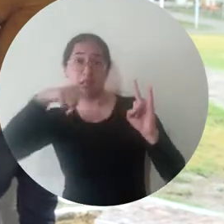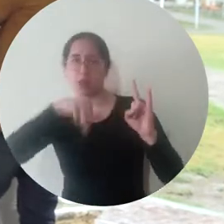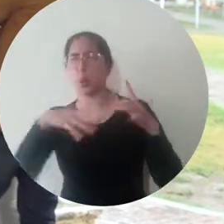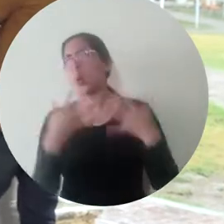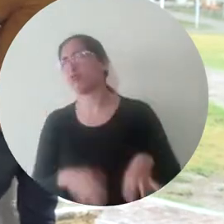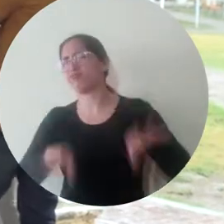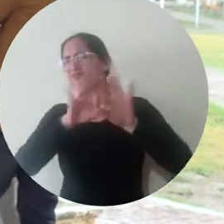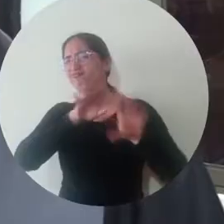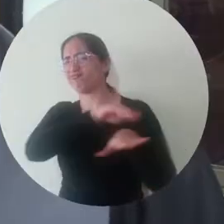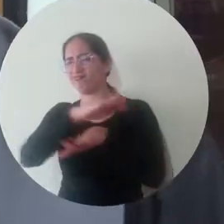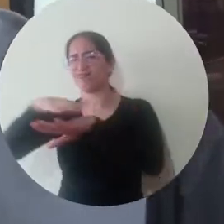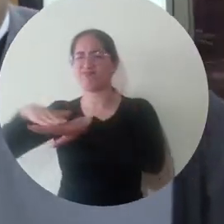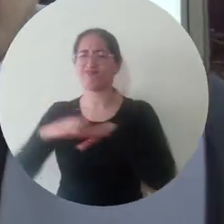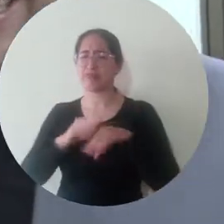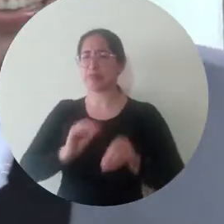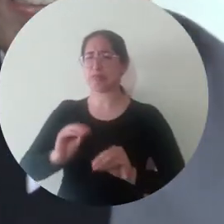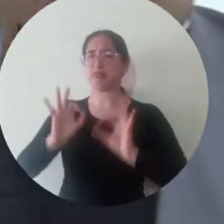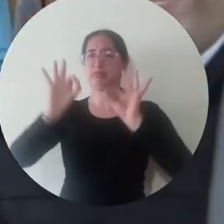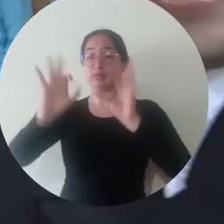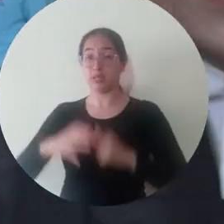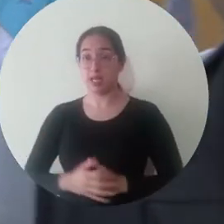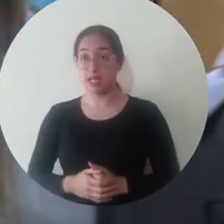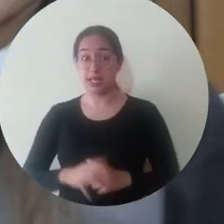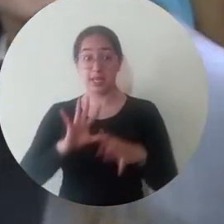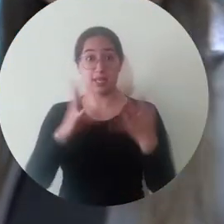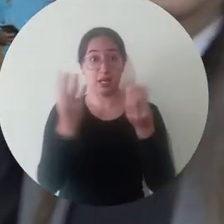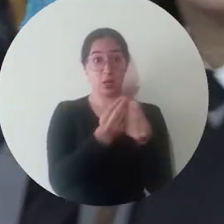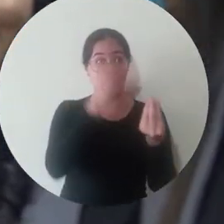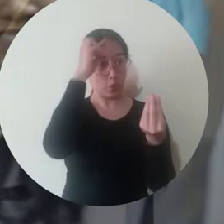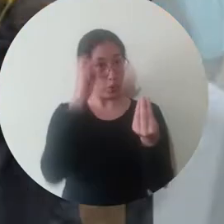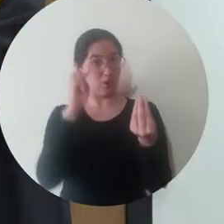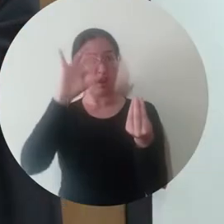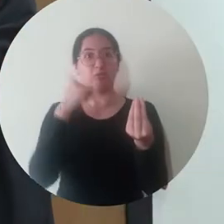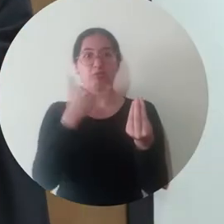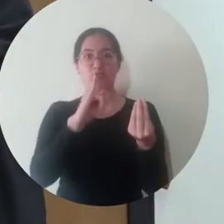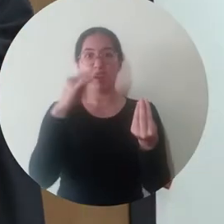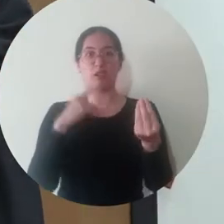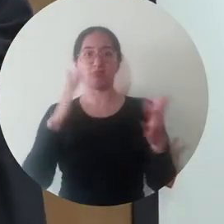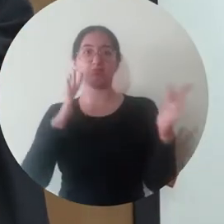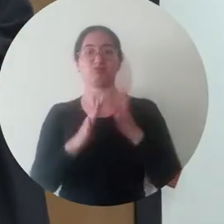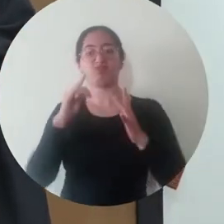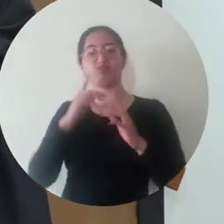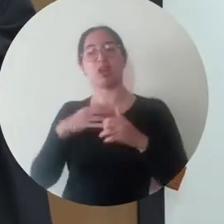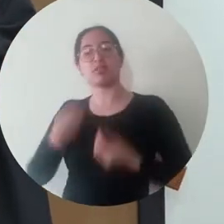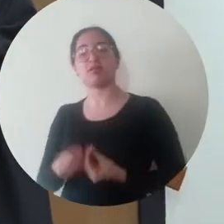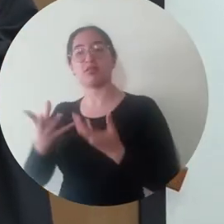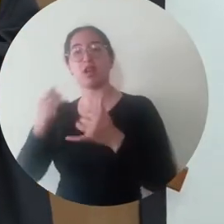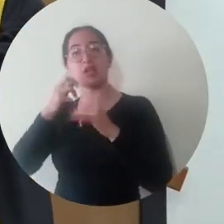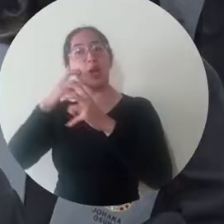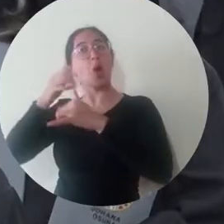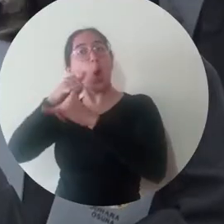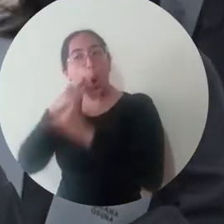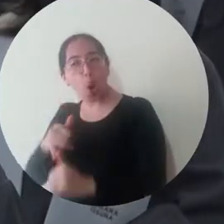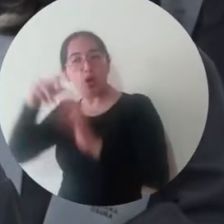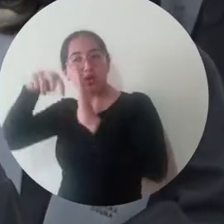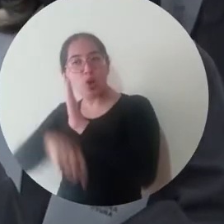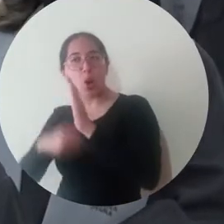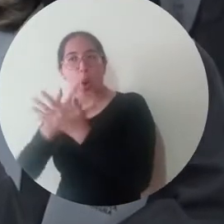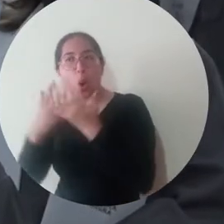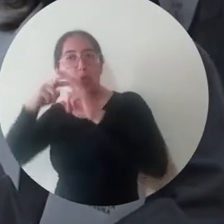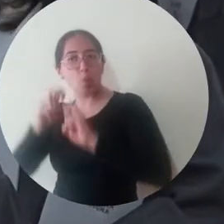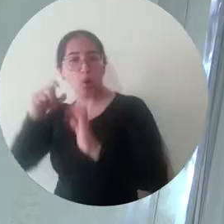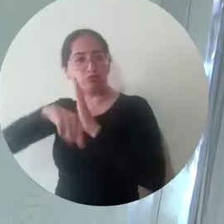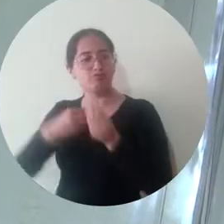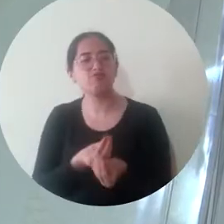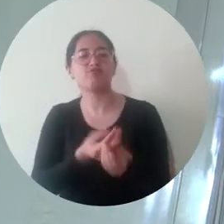importante. Con la graduación de este grupo de profesionales cualificados para generar conocimiento científico y potenciar el desarrollo del